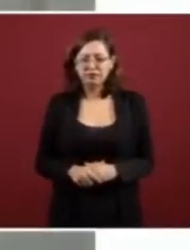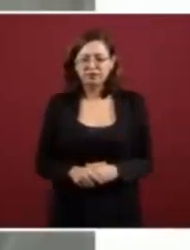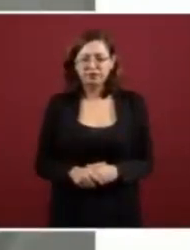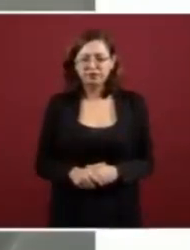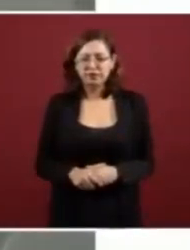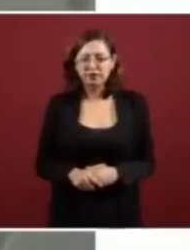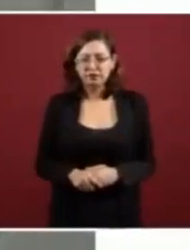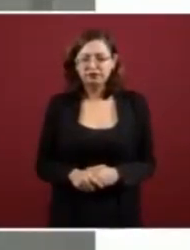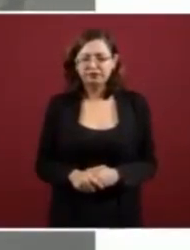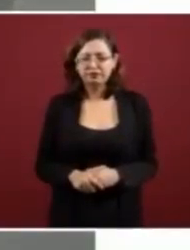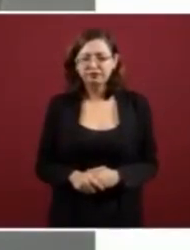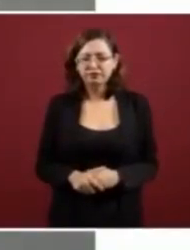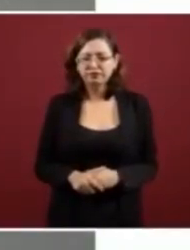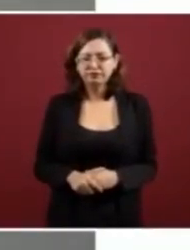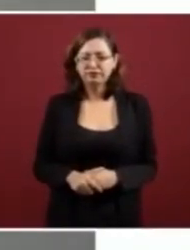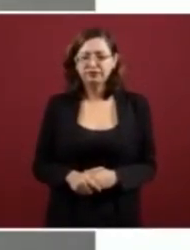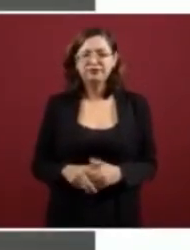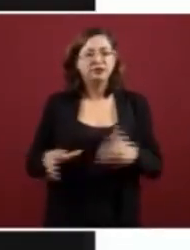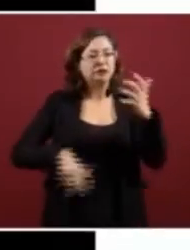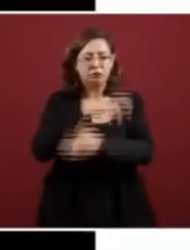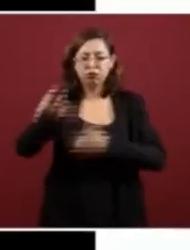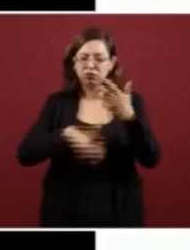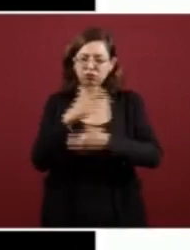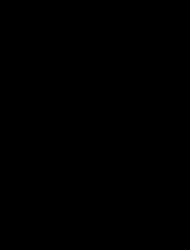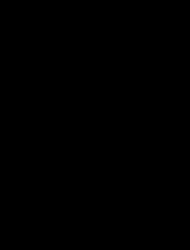Ovidio, páralo. Ya no quiero que haya de madre, por favor.